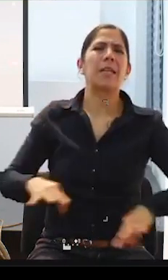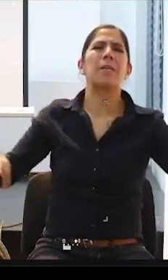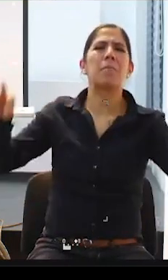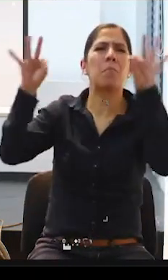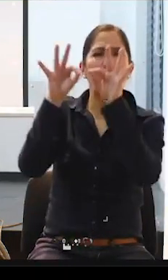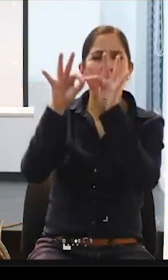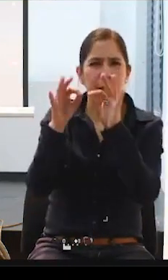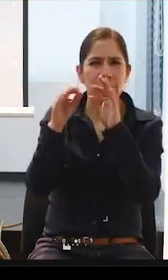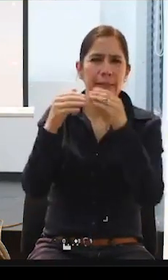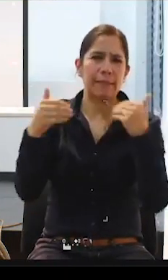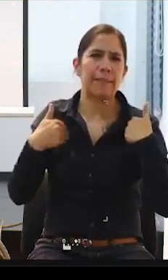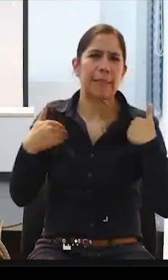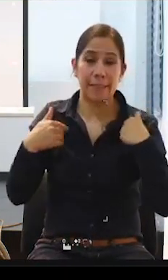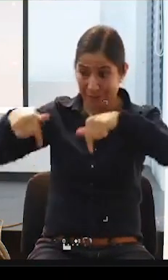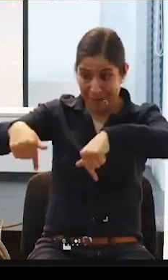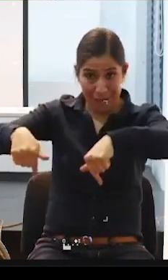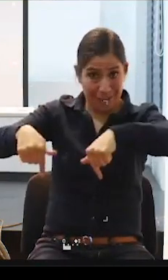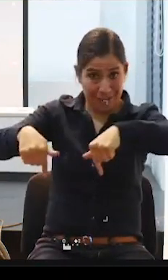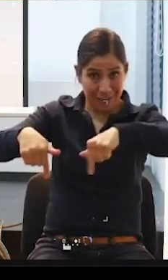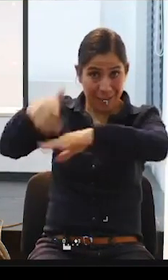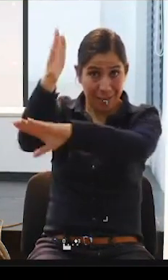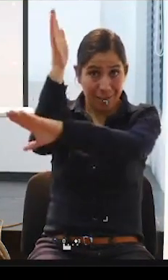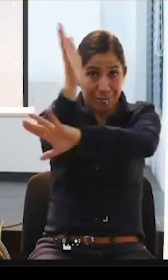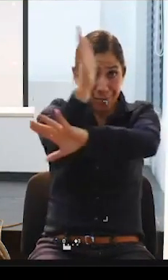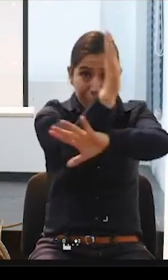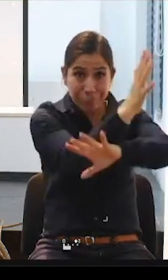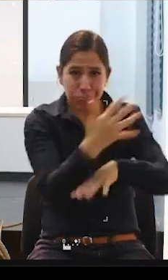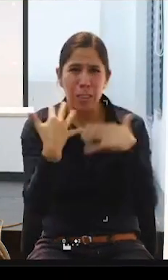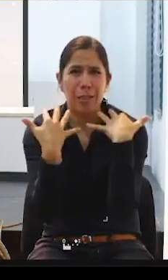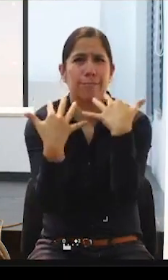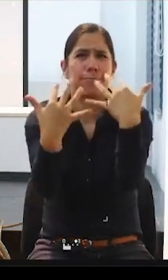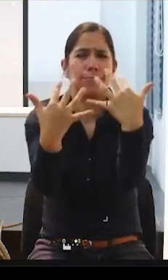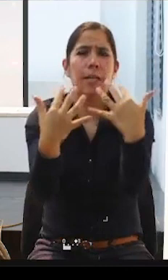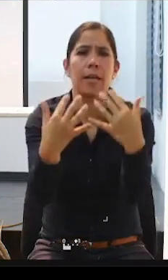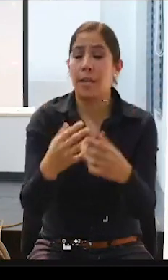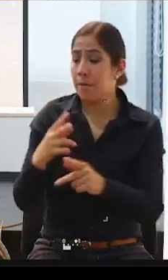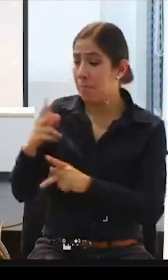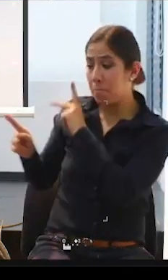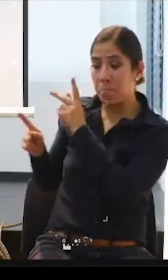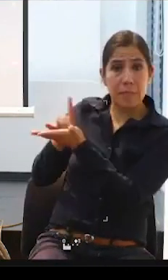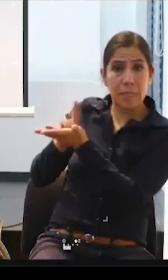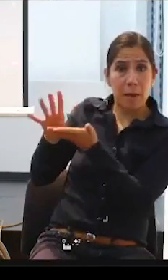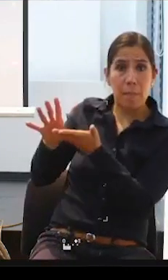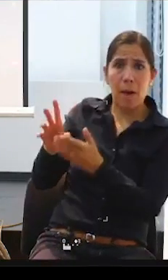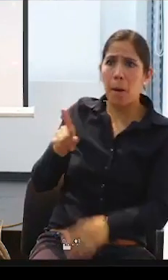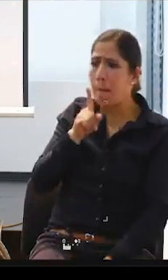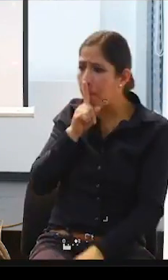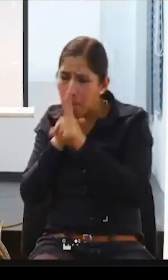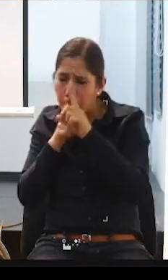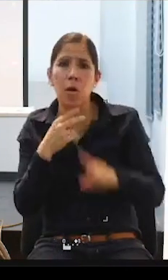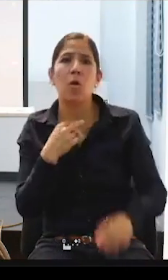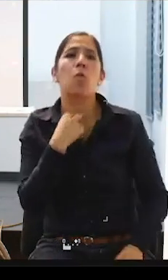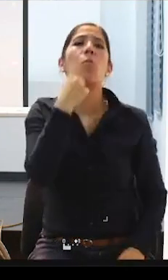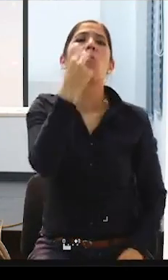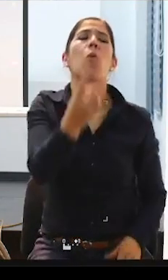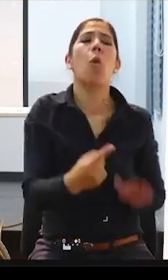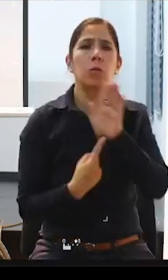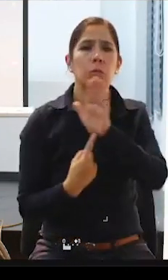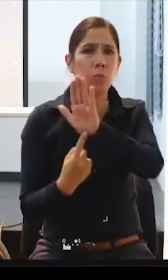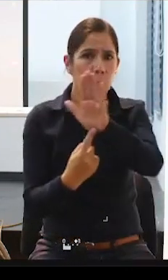para poder para poder dar esa alzar esa voz por las personas que en estos momentos no tienen voz en estos momentos